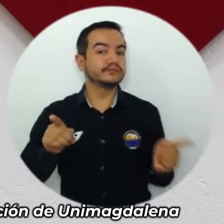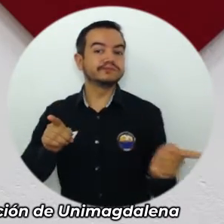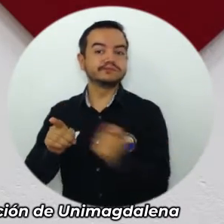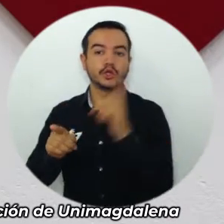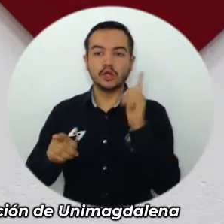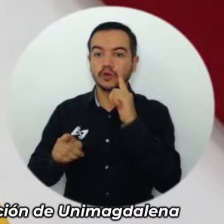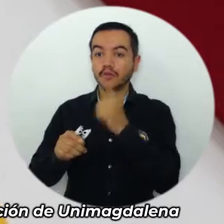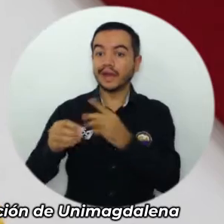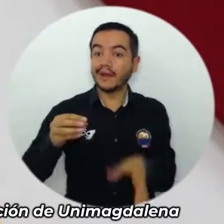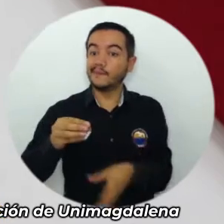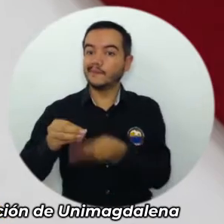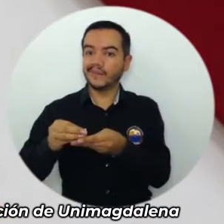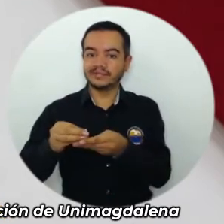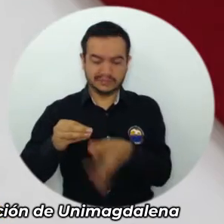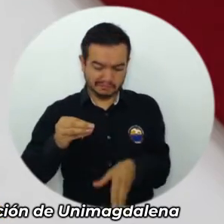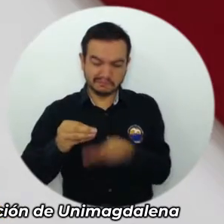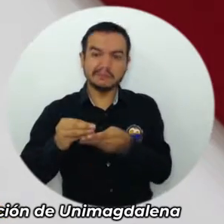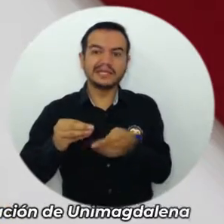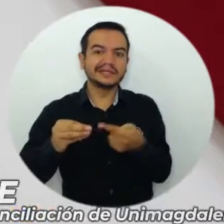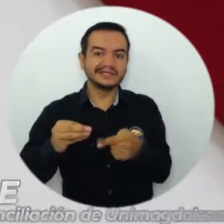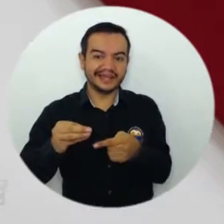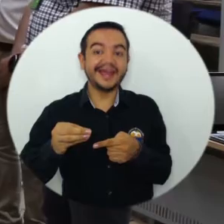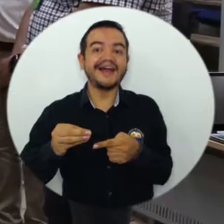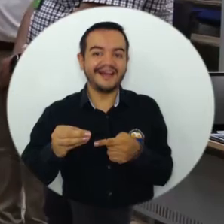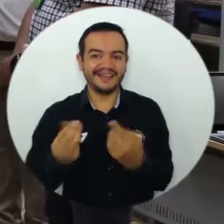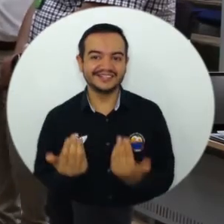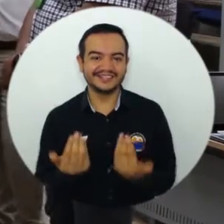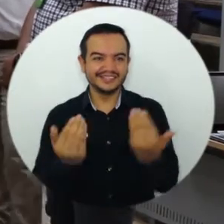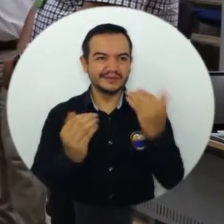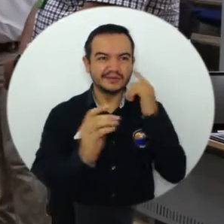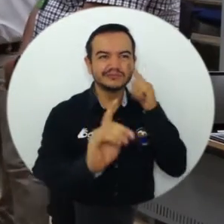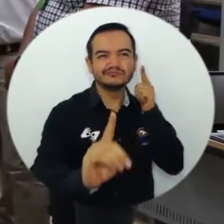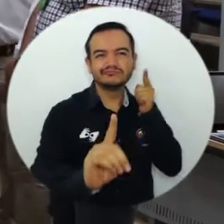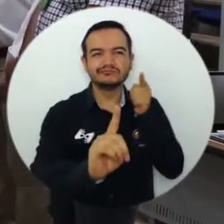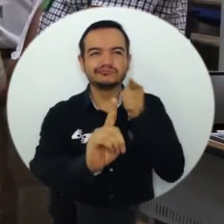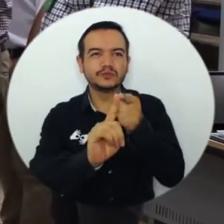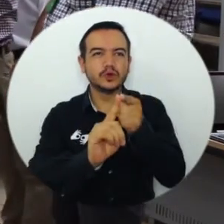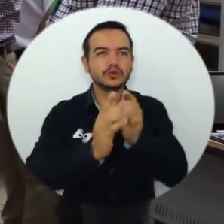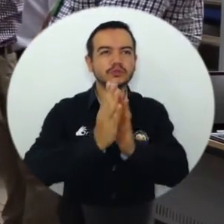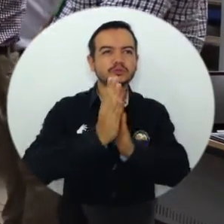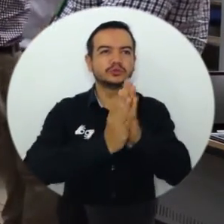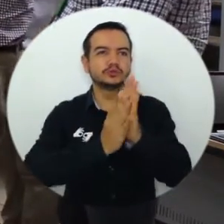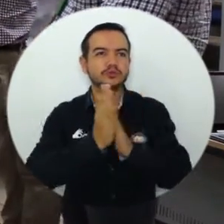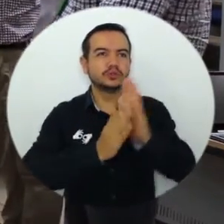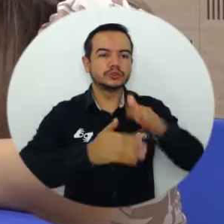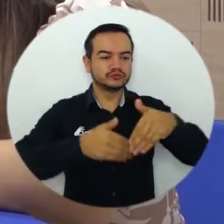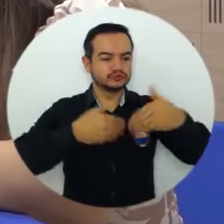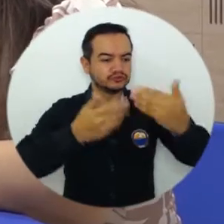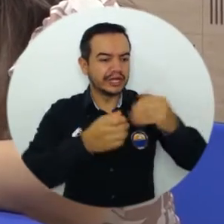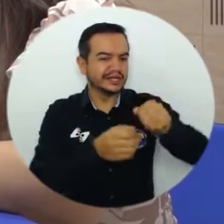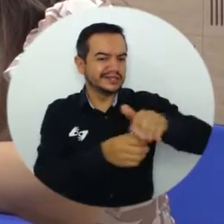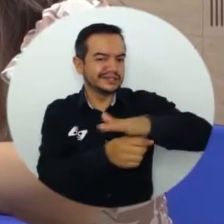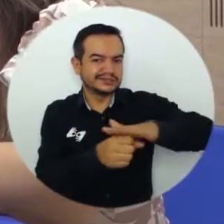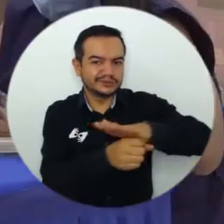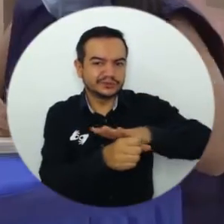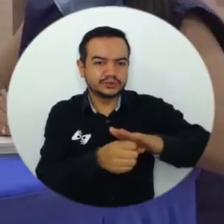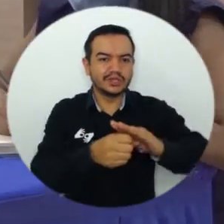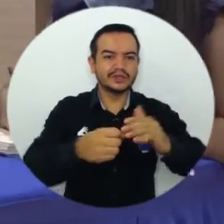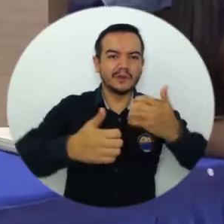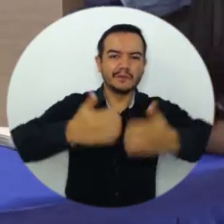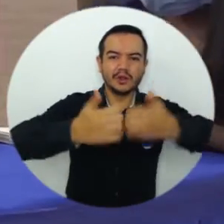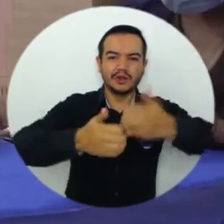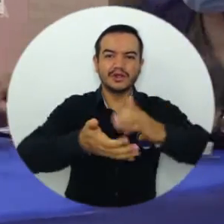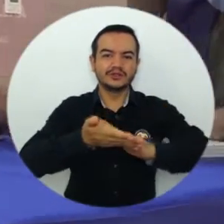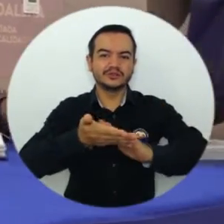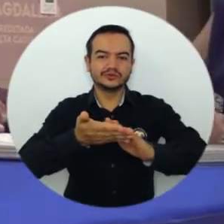llevan un plus y ese plus les va a permitir mirar y desarrollar y gestionar cada conflicto